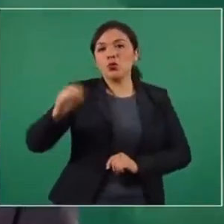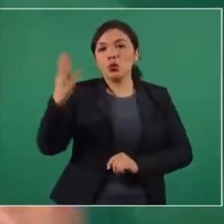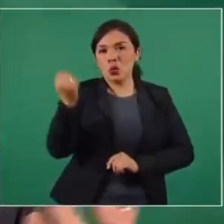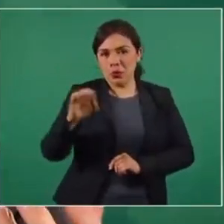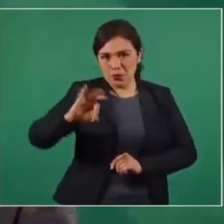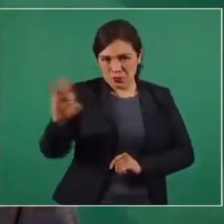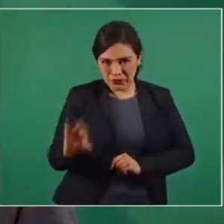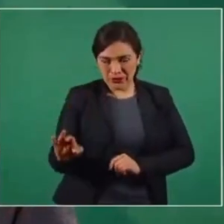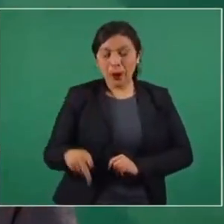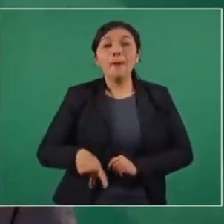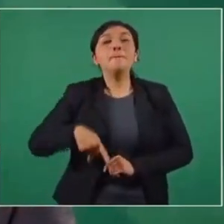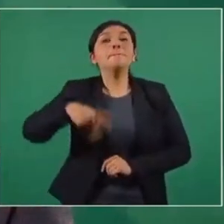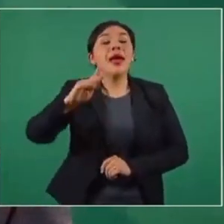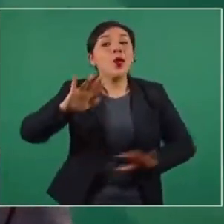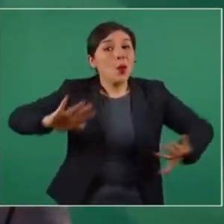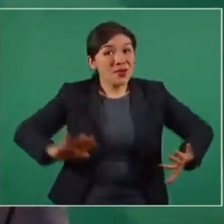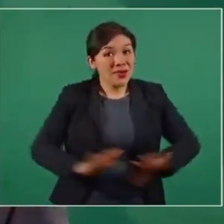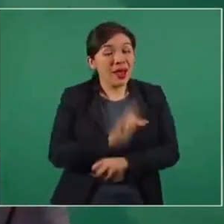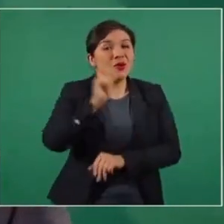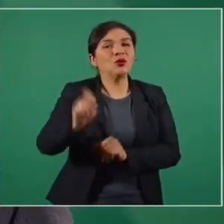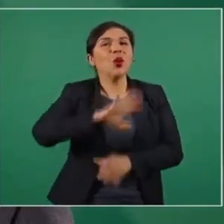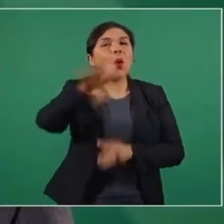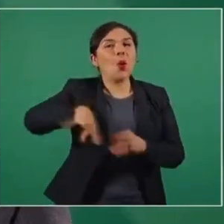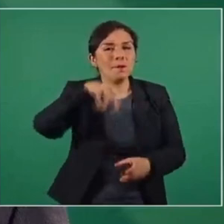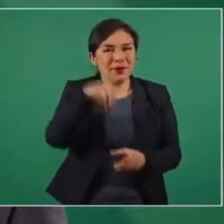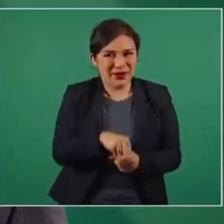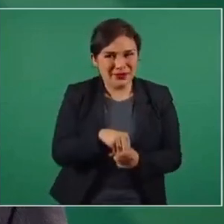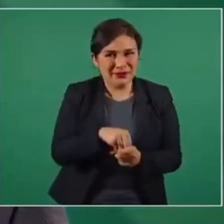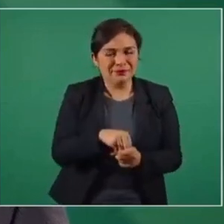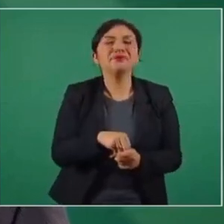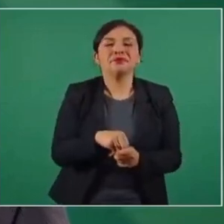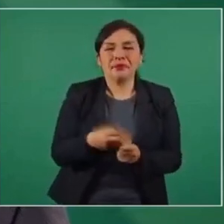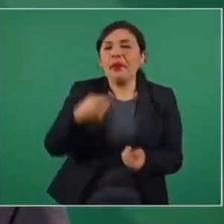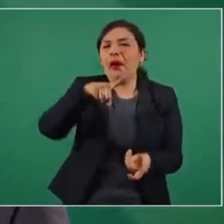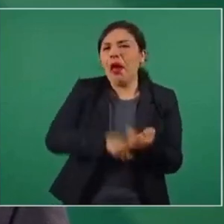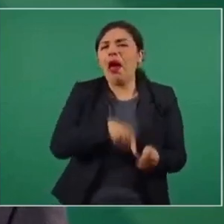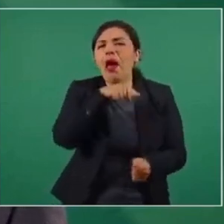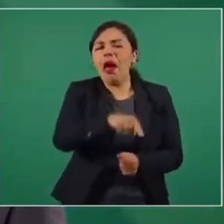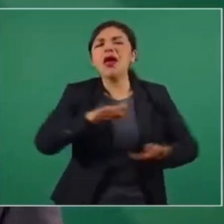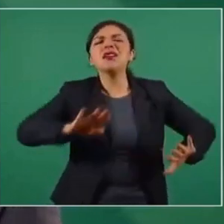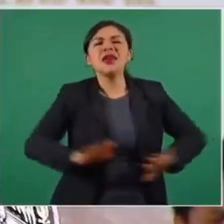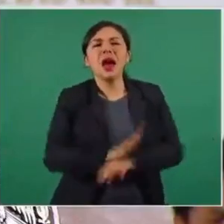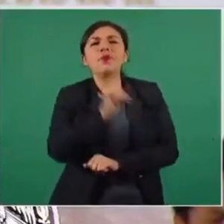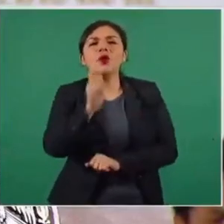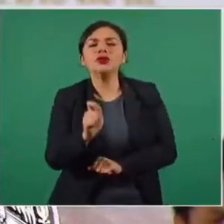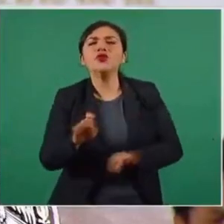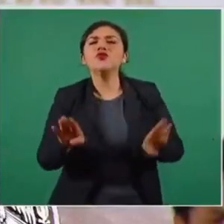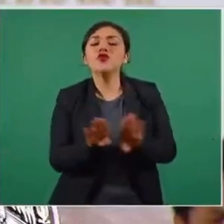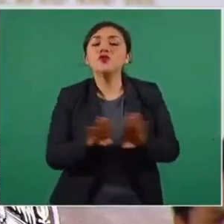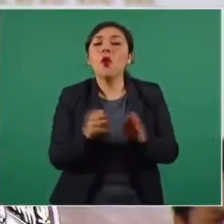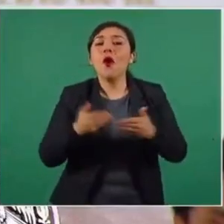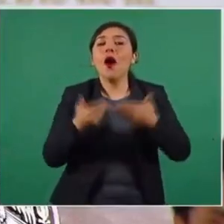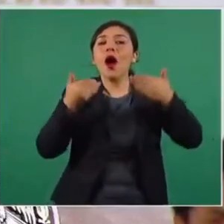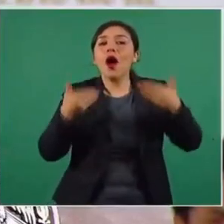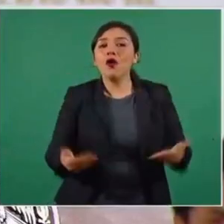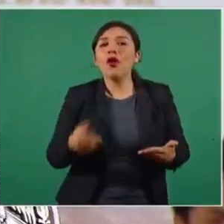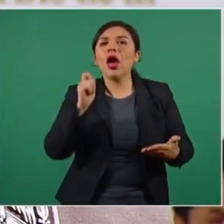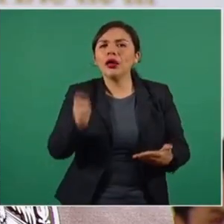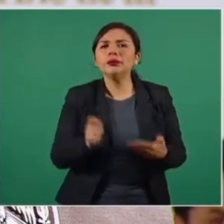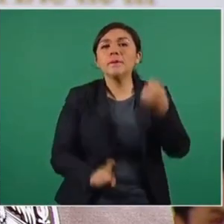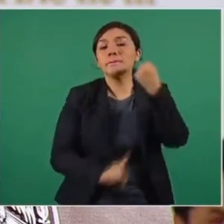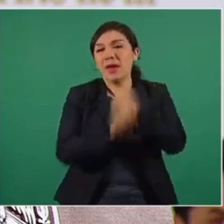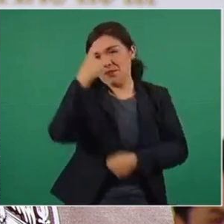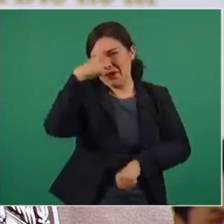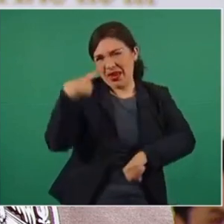Pero el cambio es integral y el cambio lo que refleja es la actualización de la situación